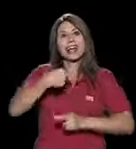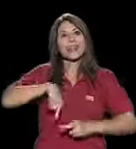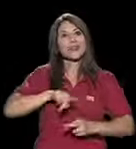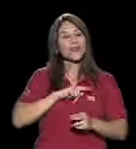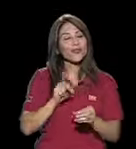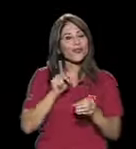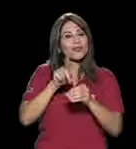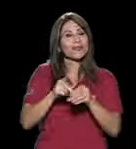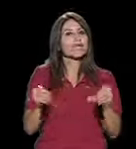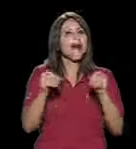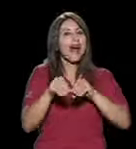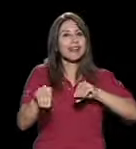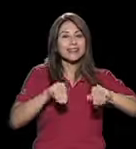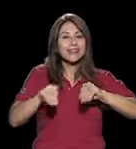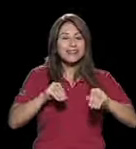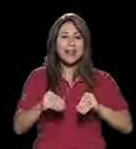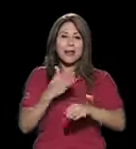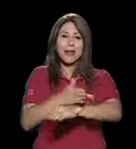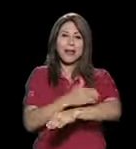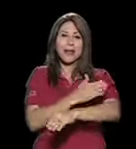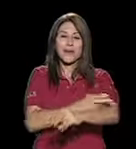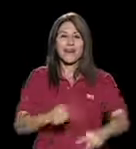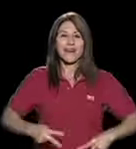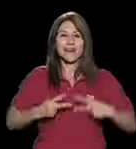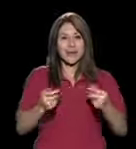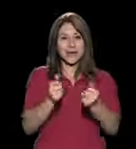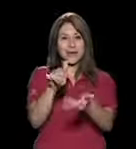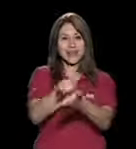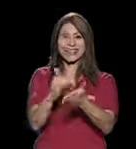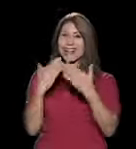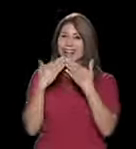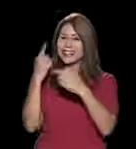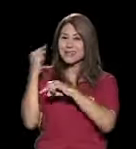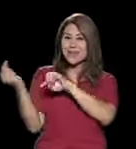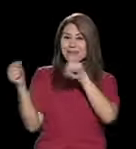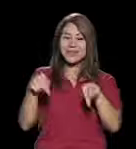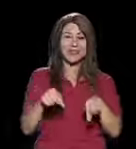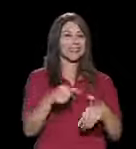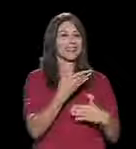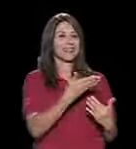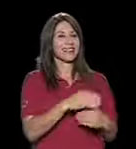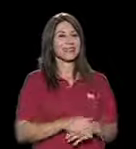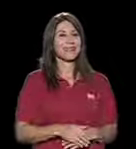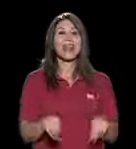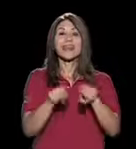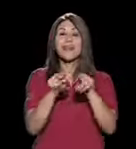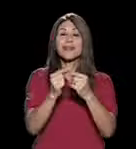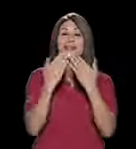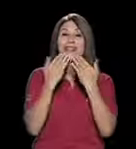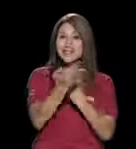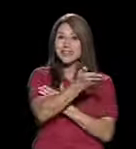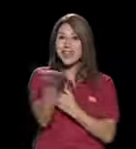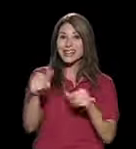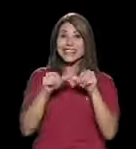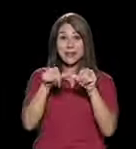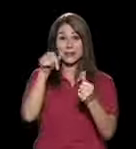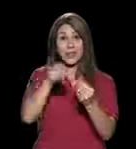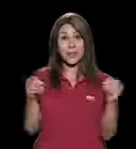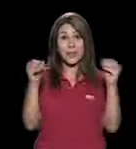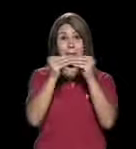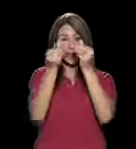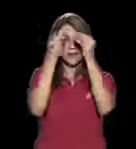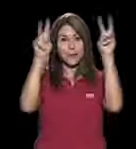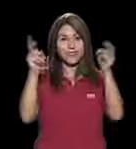varios nos apuntemos a movernos más y pues a mejorar nuestra vida con eso, ¿verdad? Muchas gracias por acompañarnos. Un un placer. También muchas gracias a ustedes,